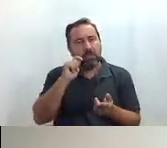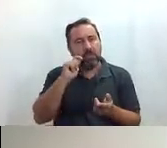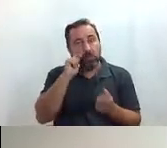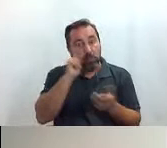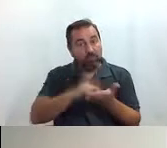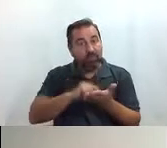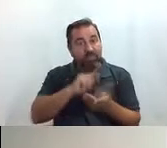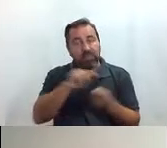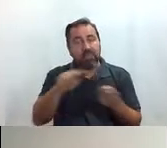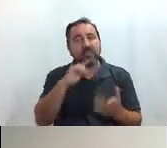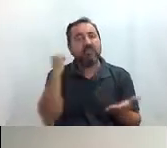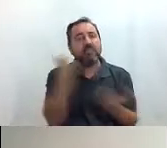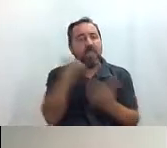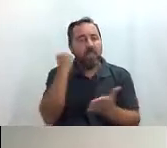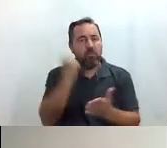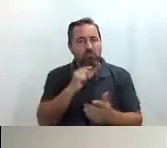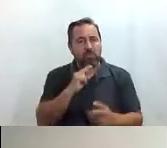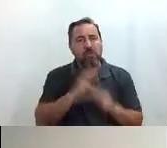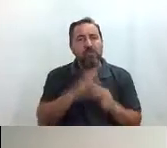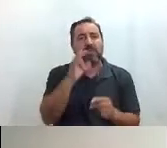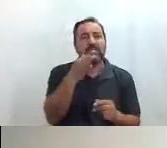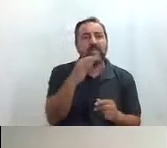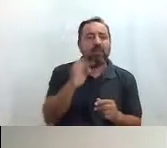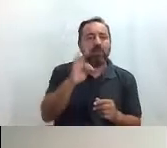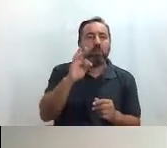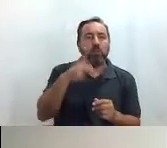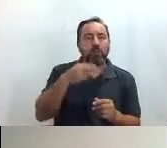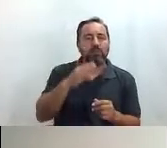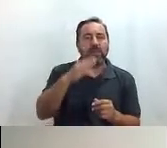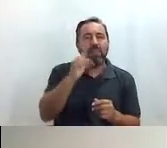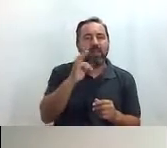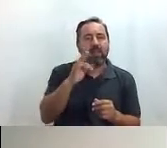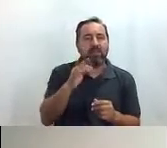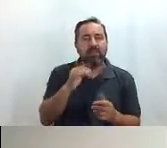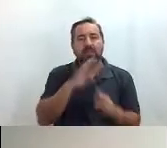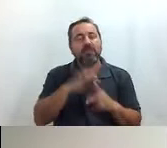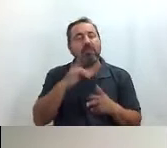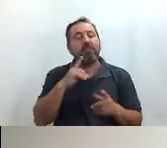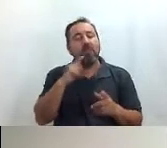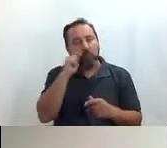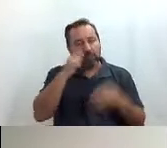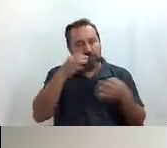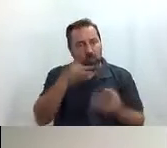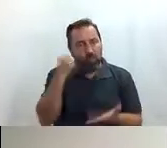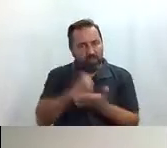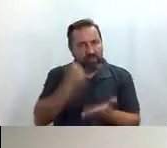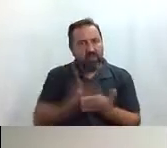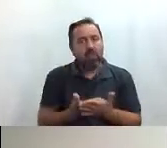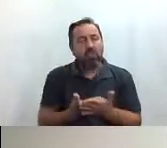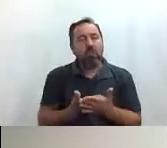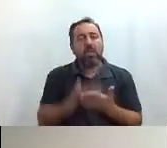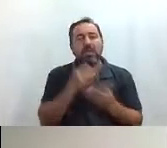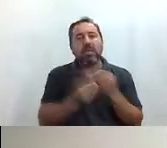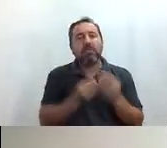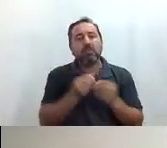sello que se llama Safe Tourism Certified turismo seguro certificado que ha desarrollado el